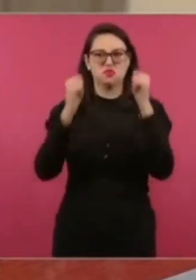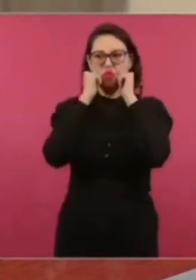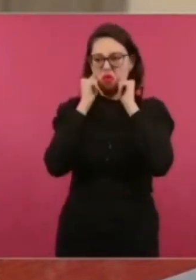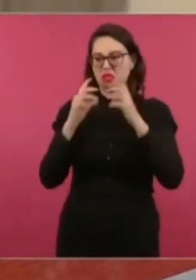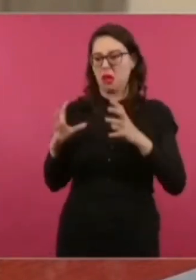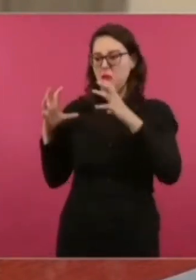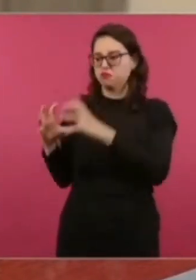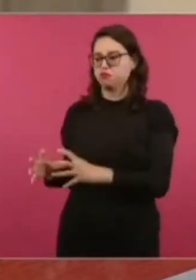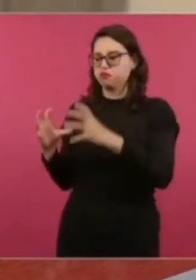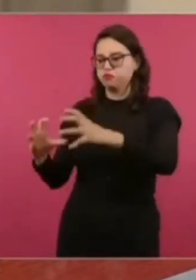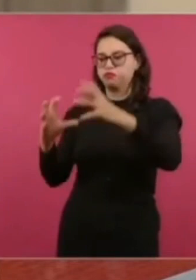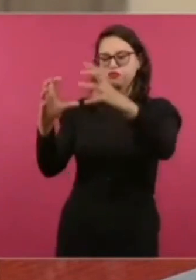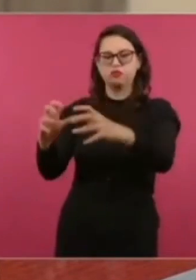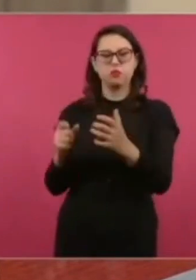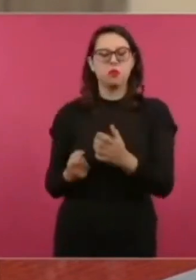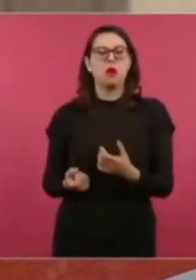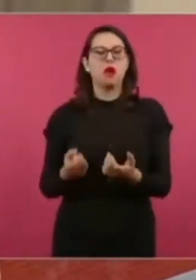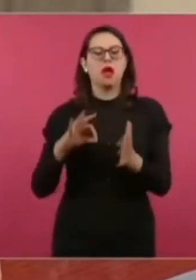soberanía.